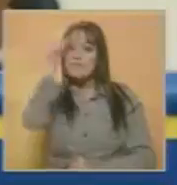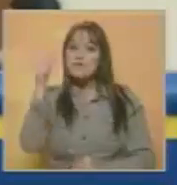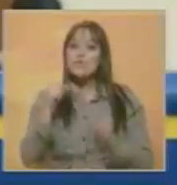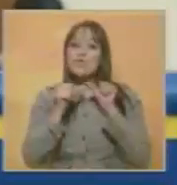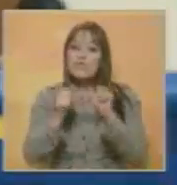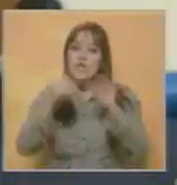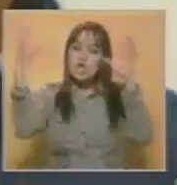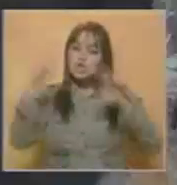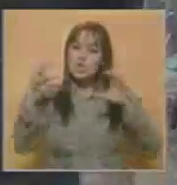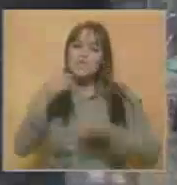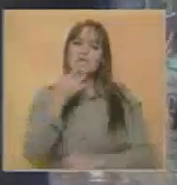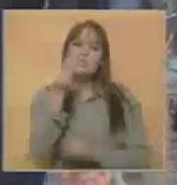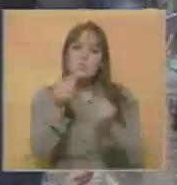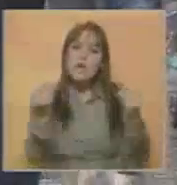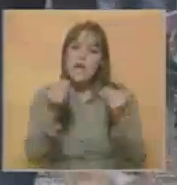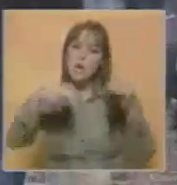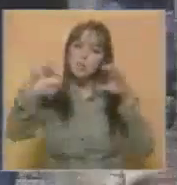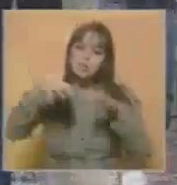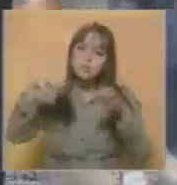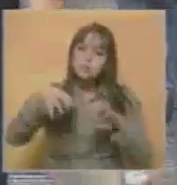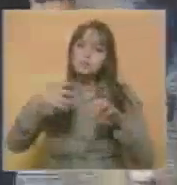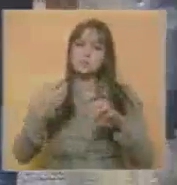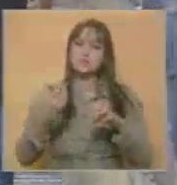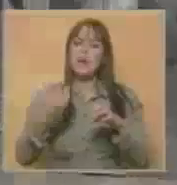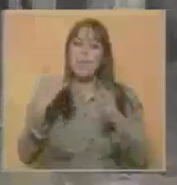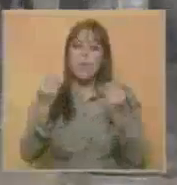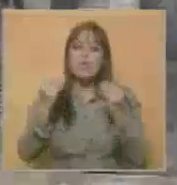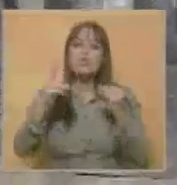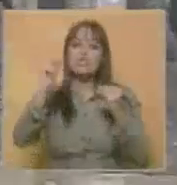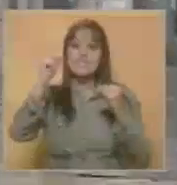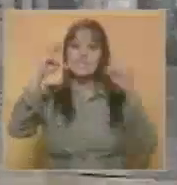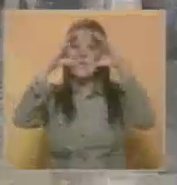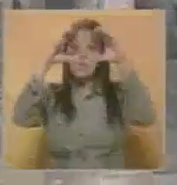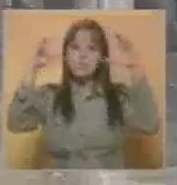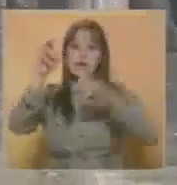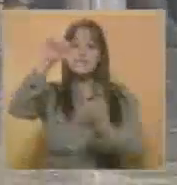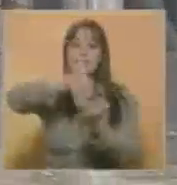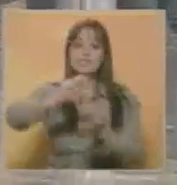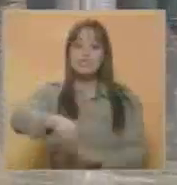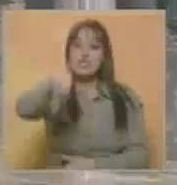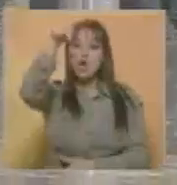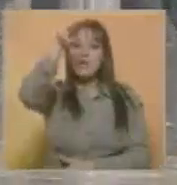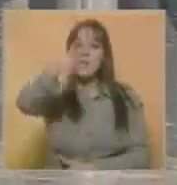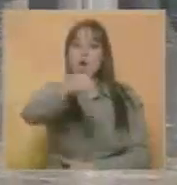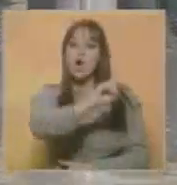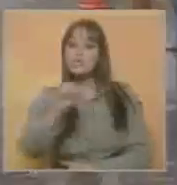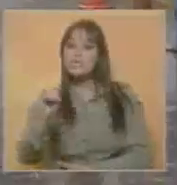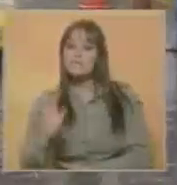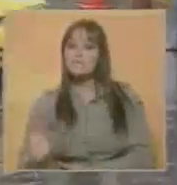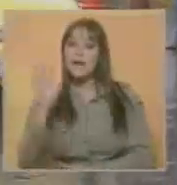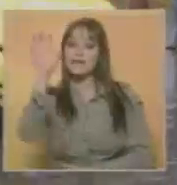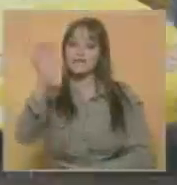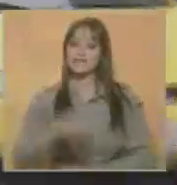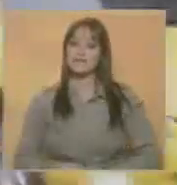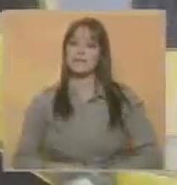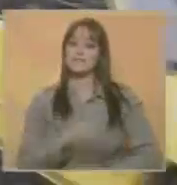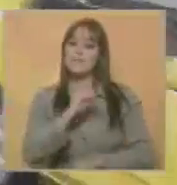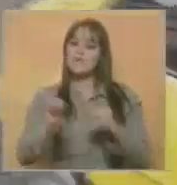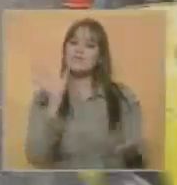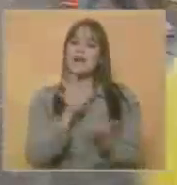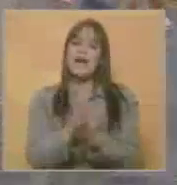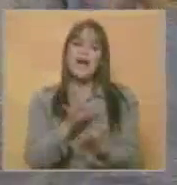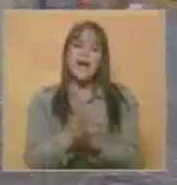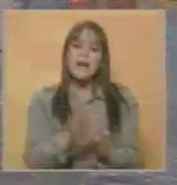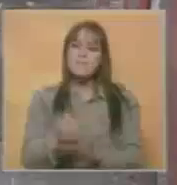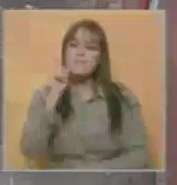mantendrán las lluvias leves y moderadas con abundante nubosidad en el centro norte costero y el occidente del país. Hizo un llamado a la calma